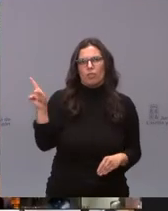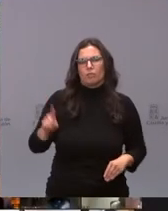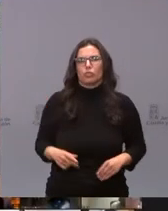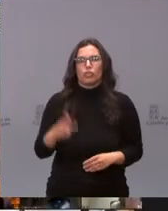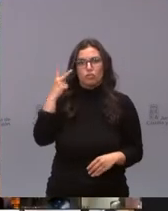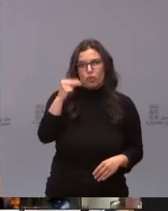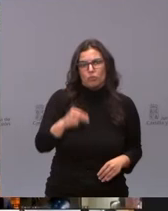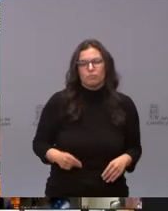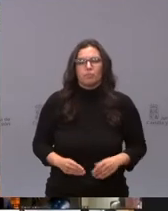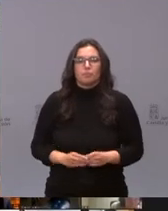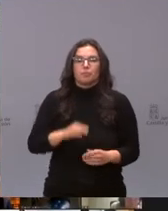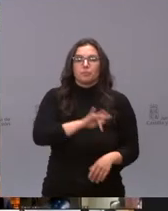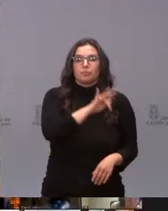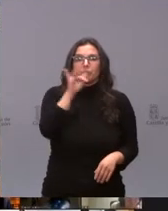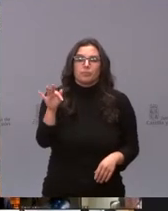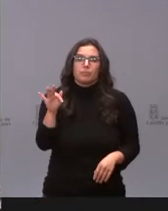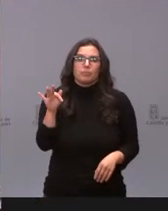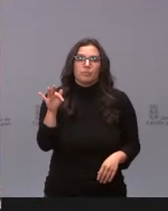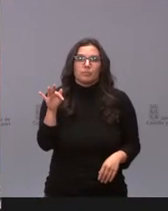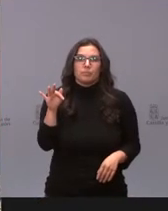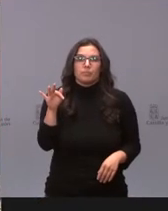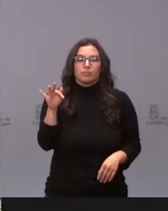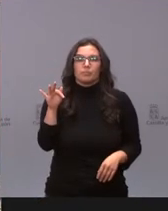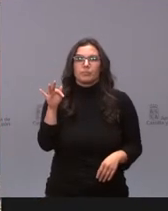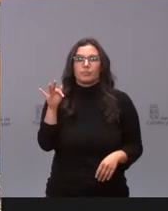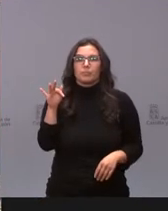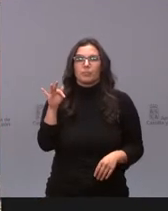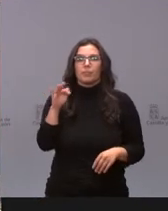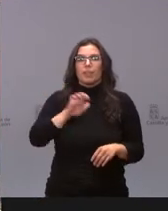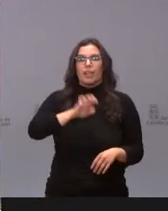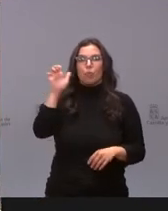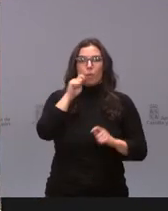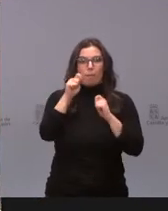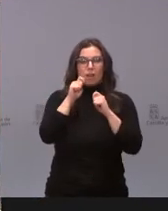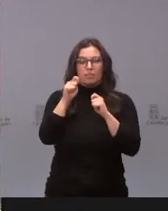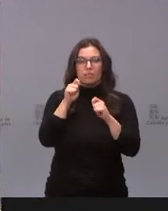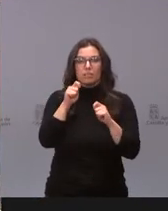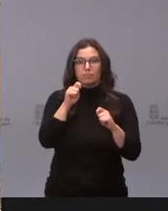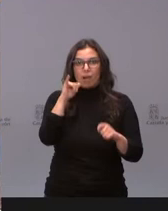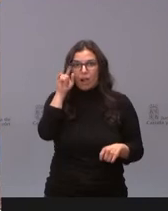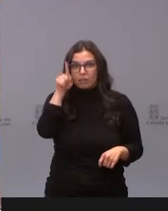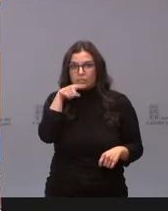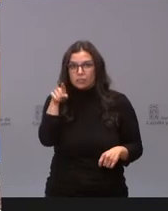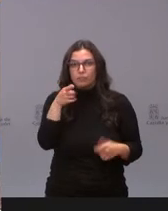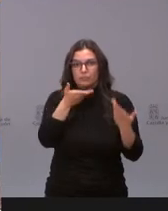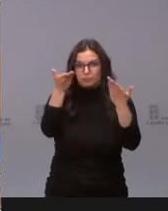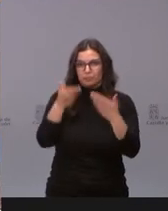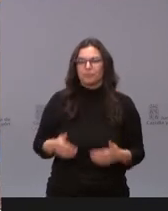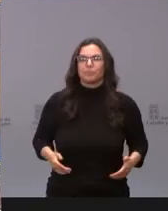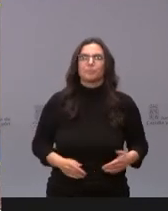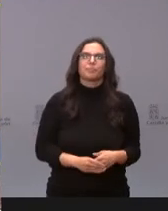Seguimos adelante ahora con Sonia Díaz de Europa Press. ¿Estás ahí, Sonia? Cuando quieras, adelante.